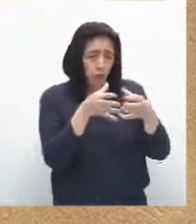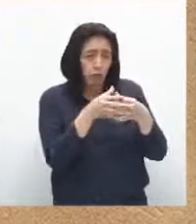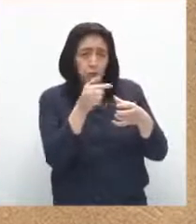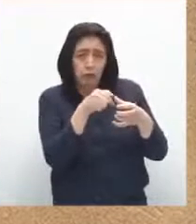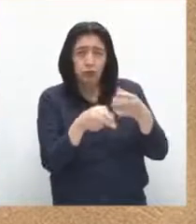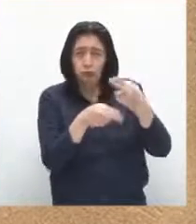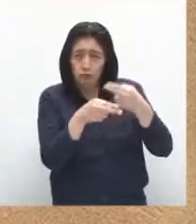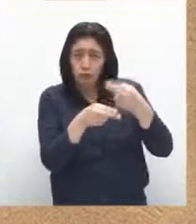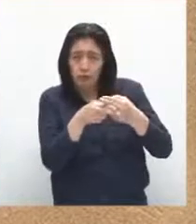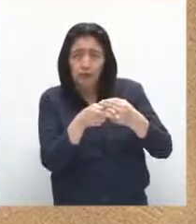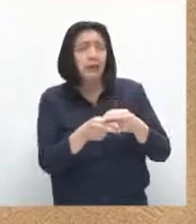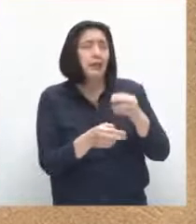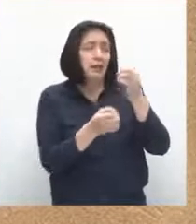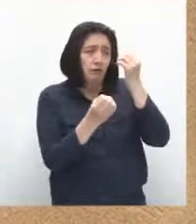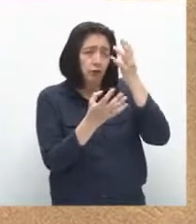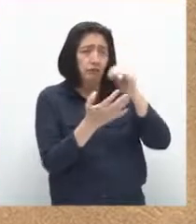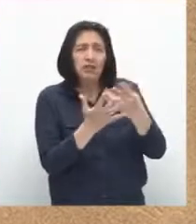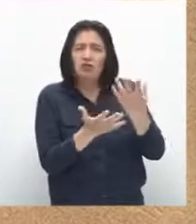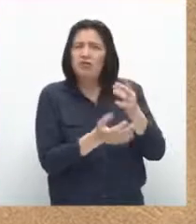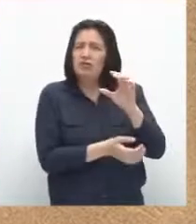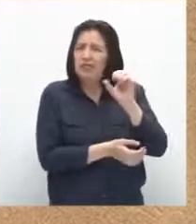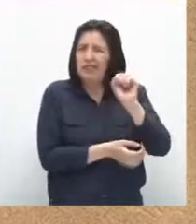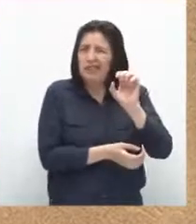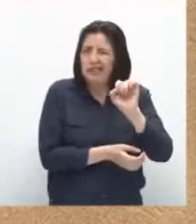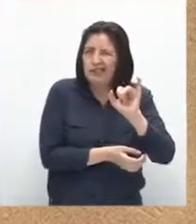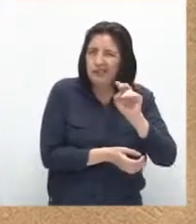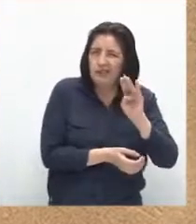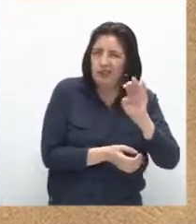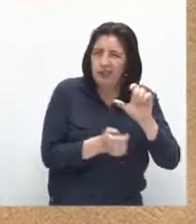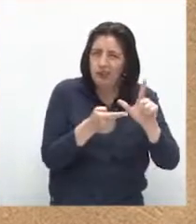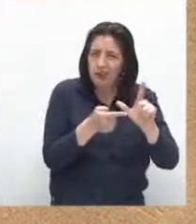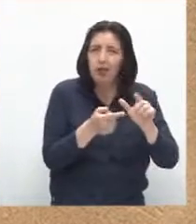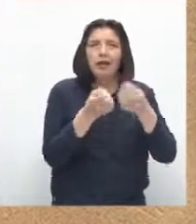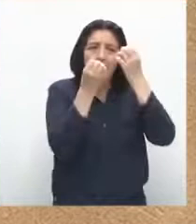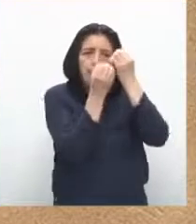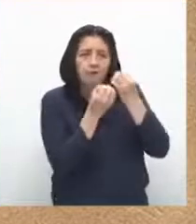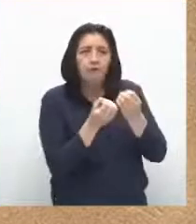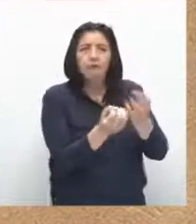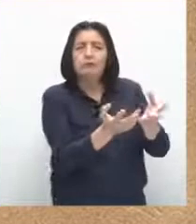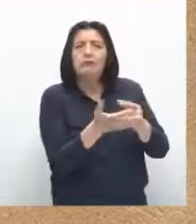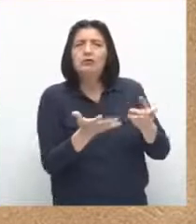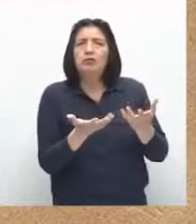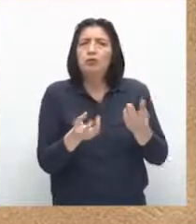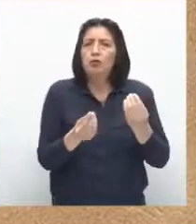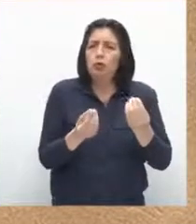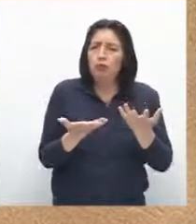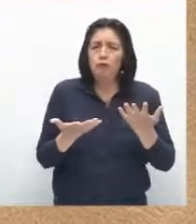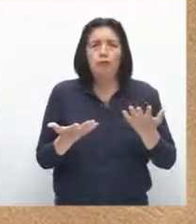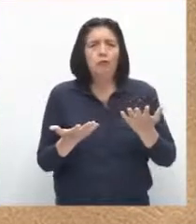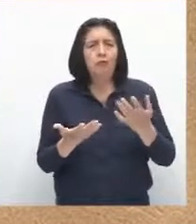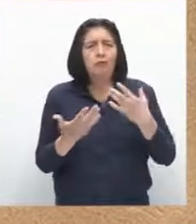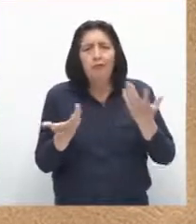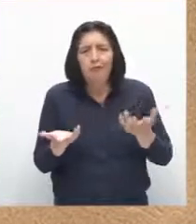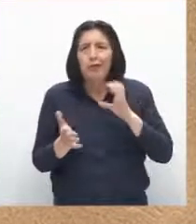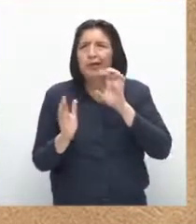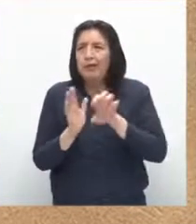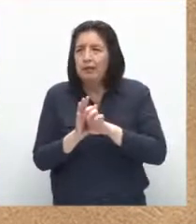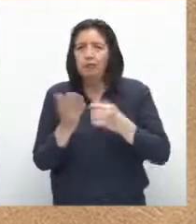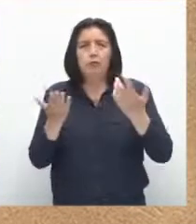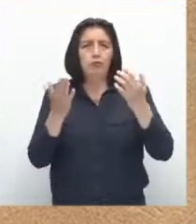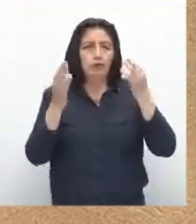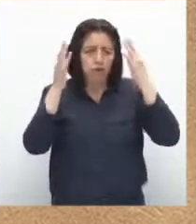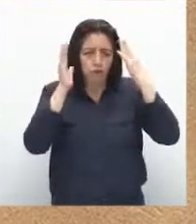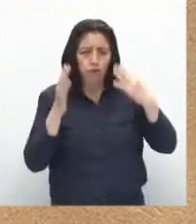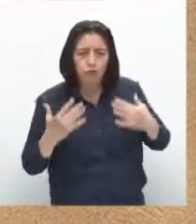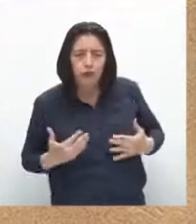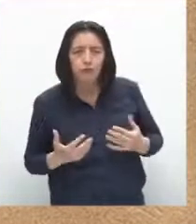Dentro del universo de datos personales existen unos datos llamados datos sensibles. Estos datos sensibles revelan